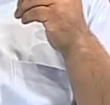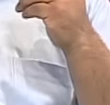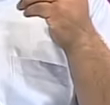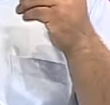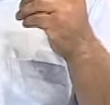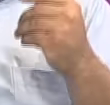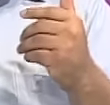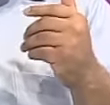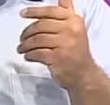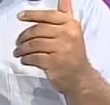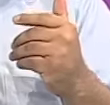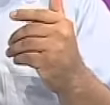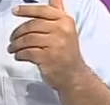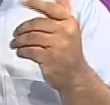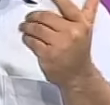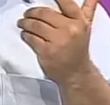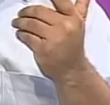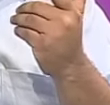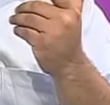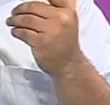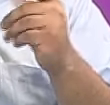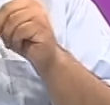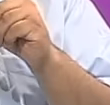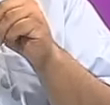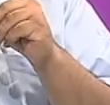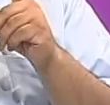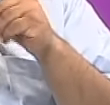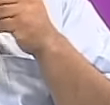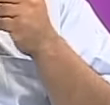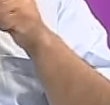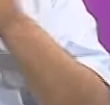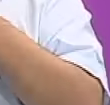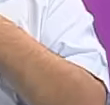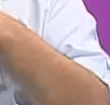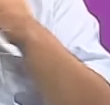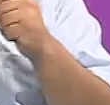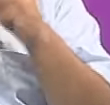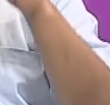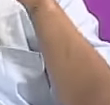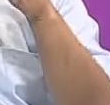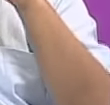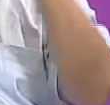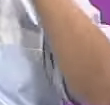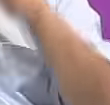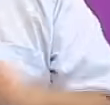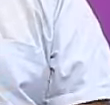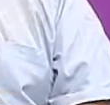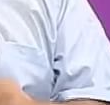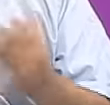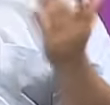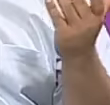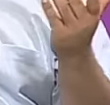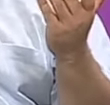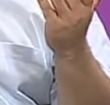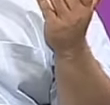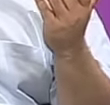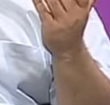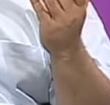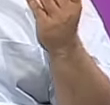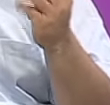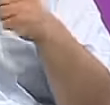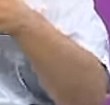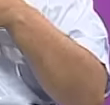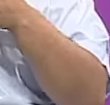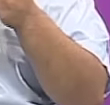por diferentes razones. La primera es que no tiene